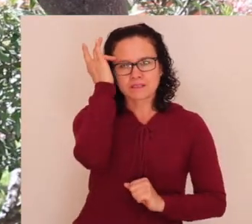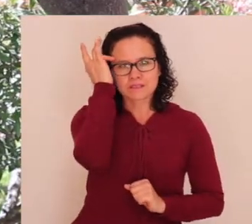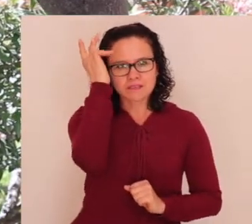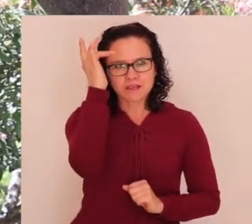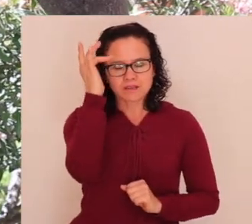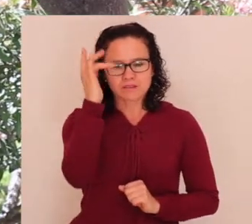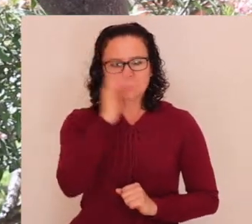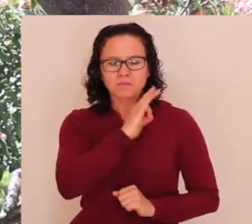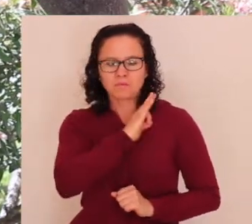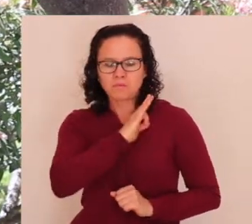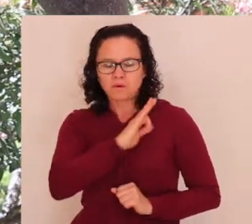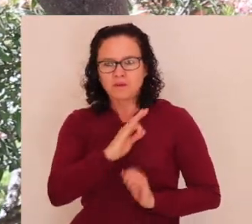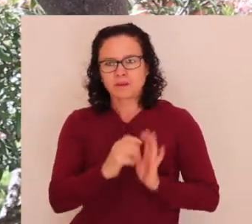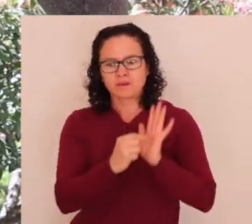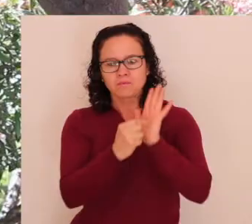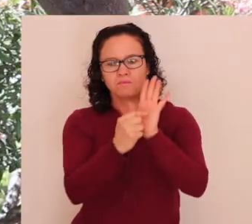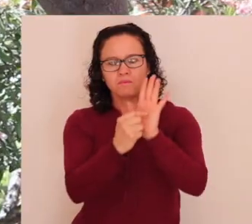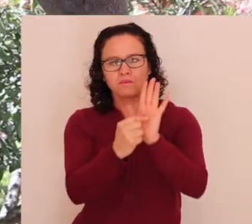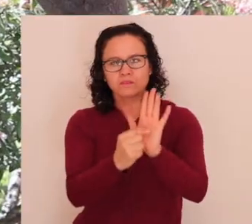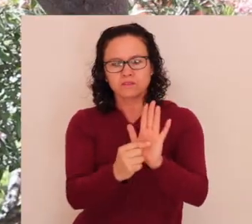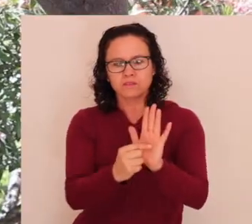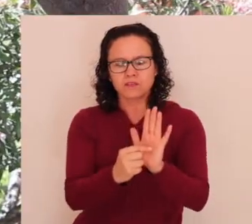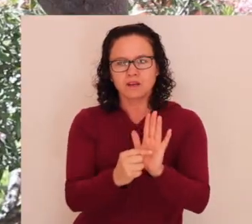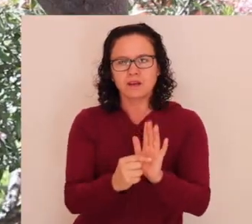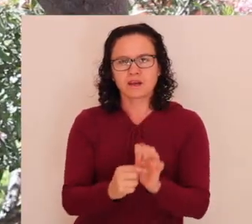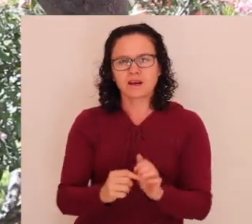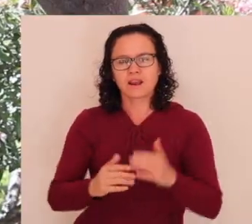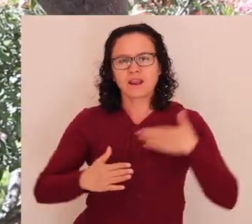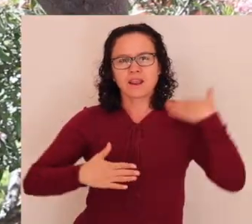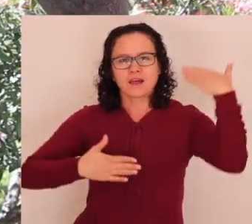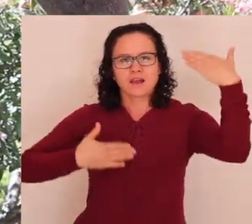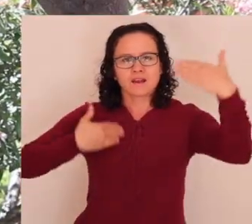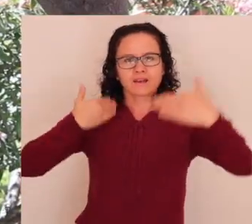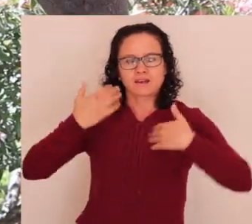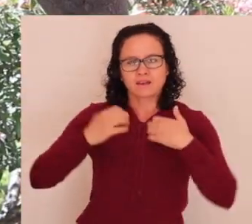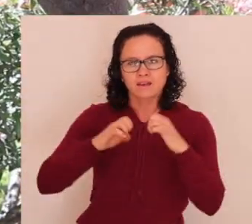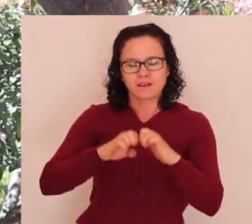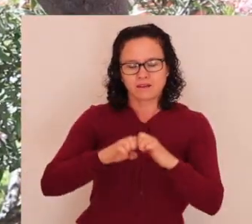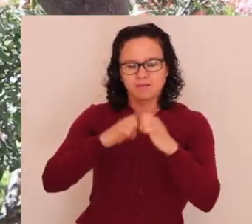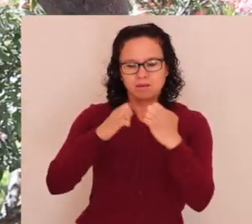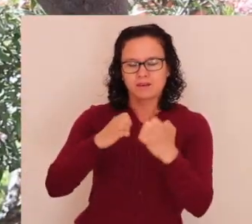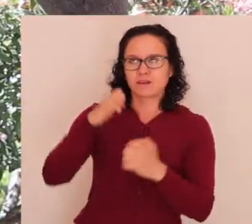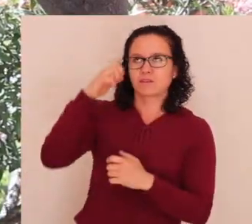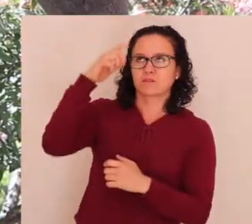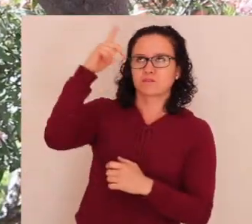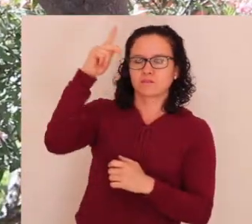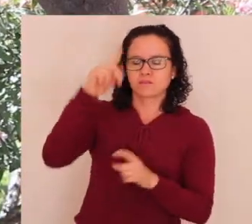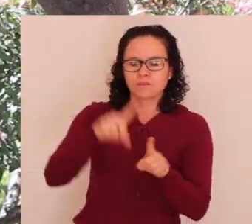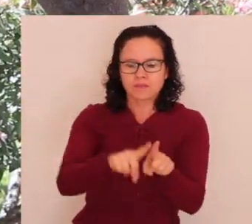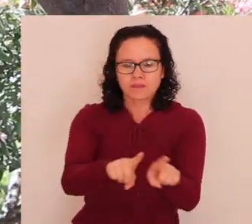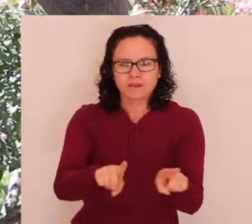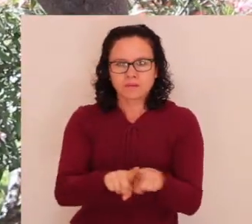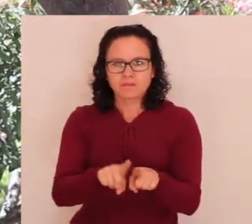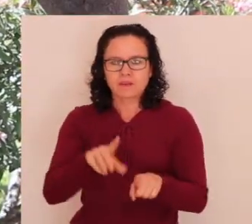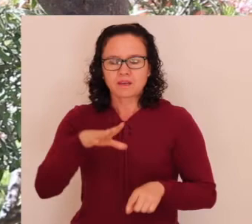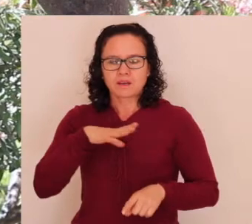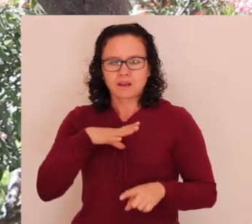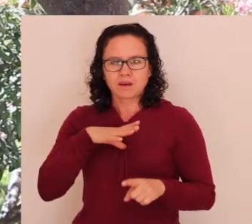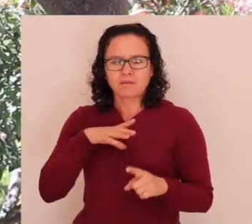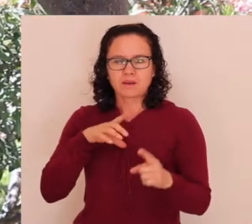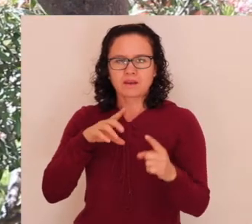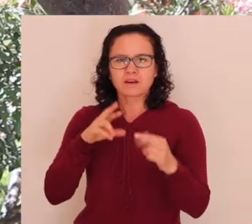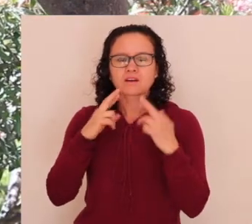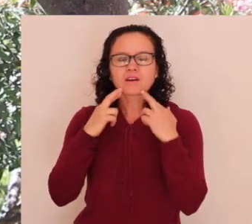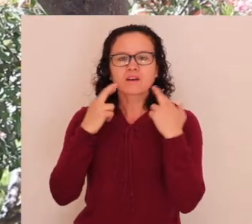purificarnos y a poder entonces manifestar eficazmente la alegría del Evangelio. También hoy he tenido el encuentro